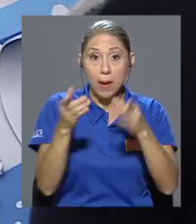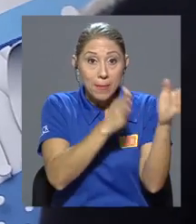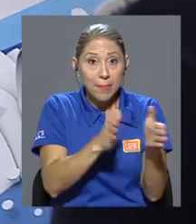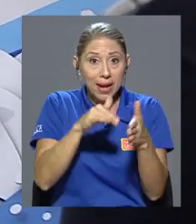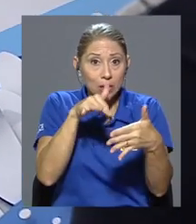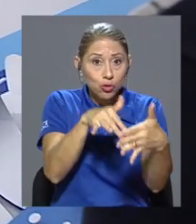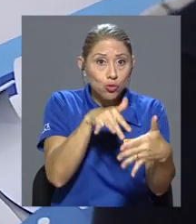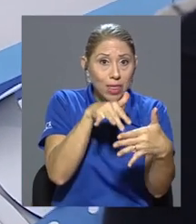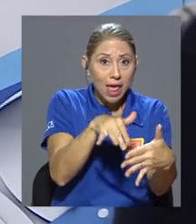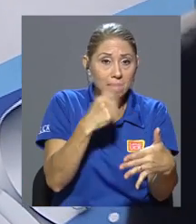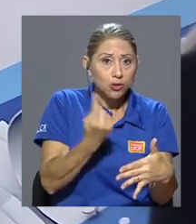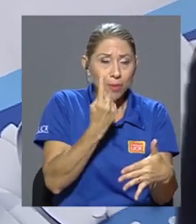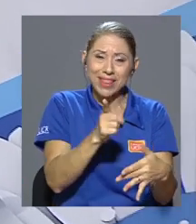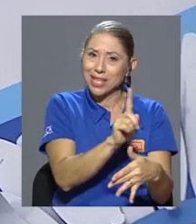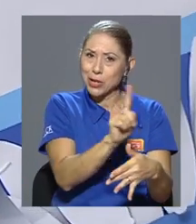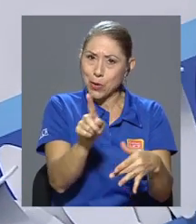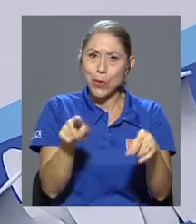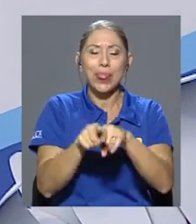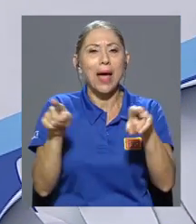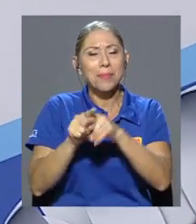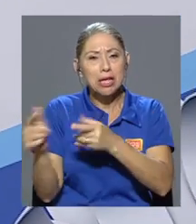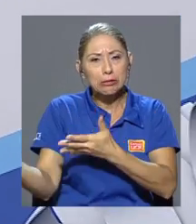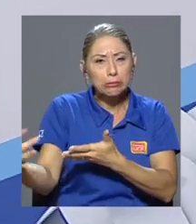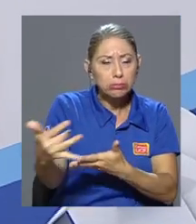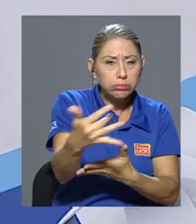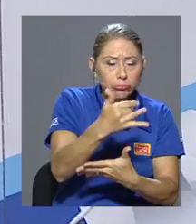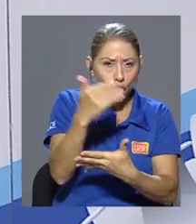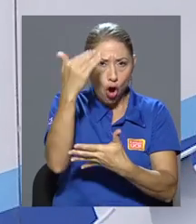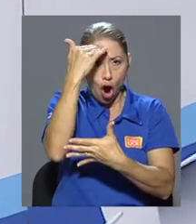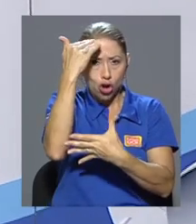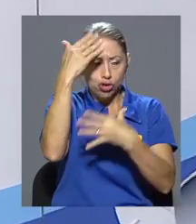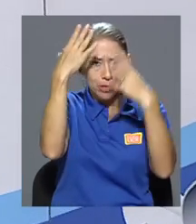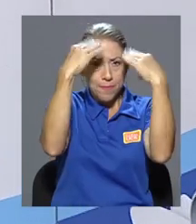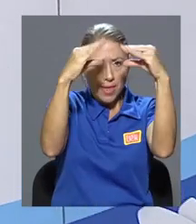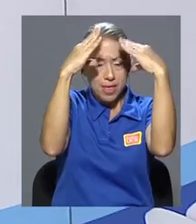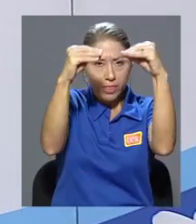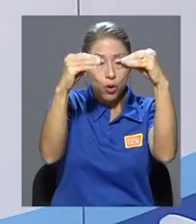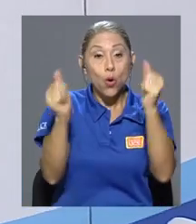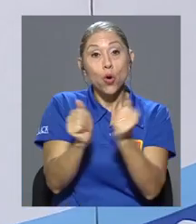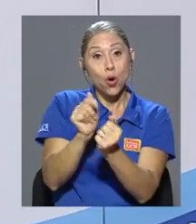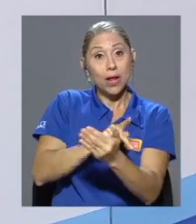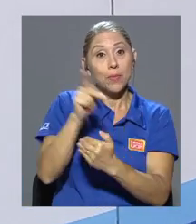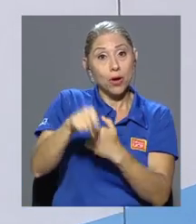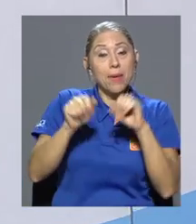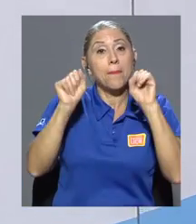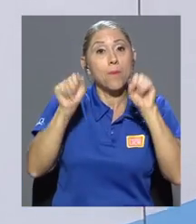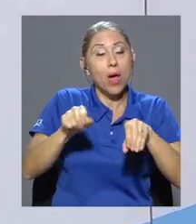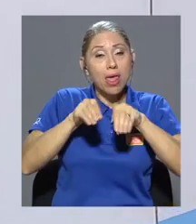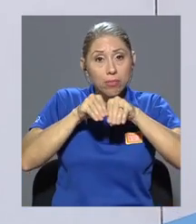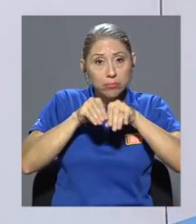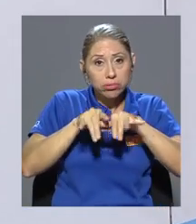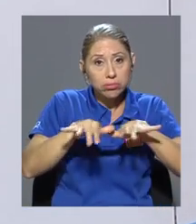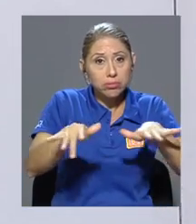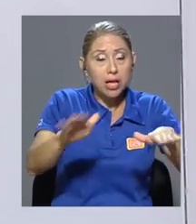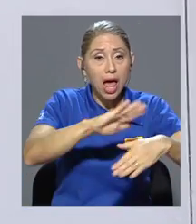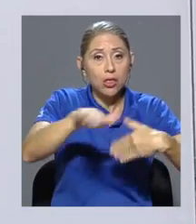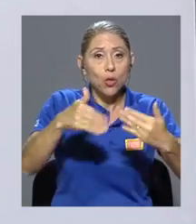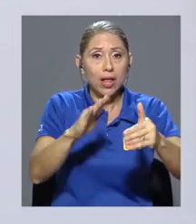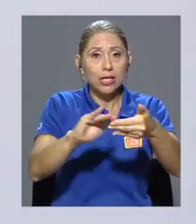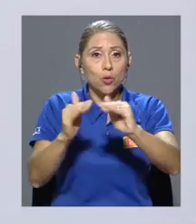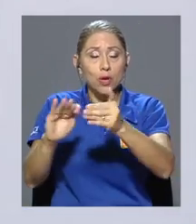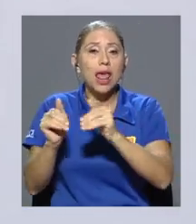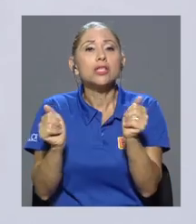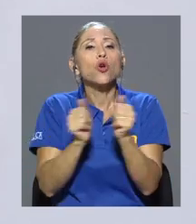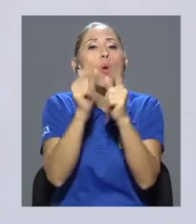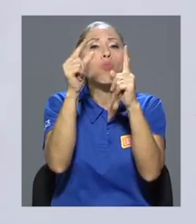sino también generando conocimiento. Ese conocimiento, la idea es que con el programa pueda llegar a todas las comunidades en un